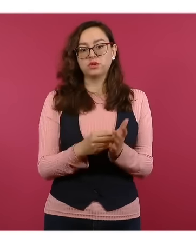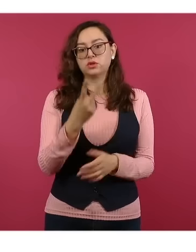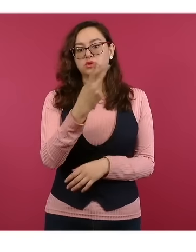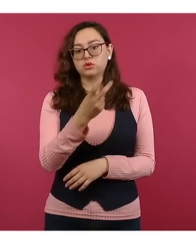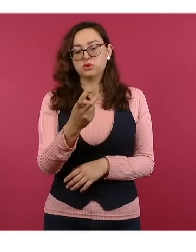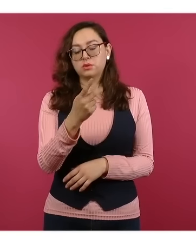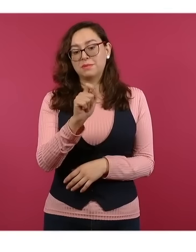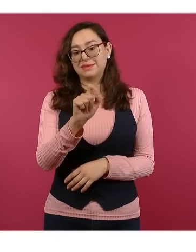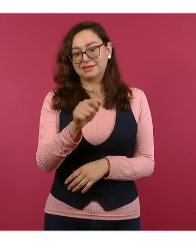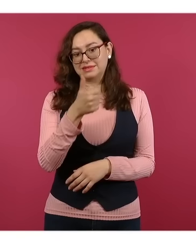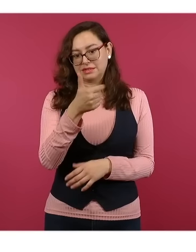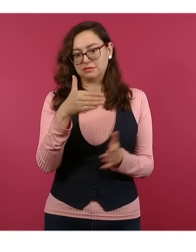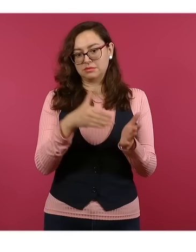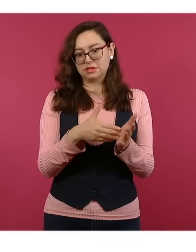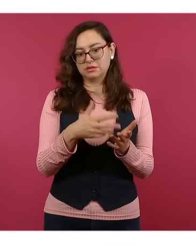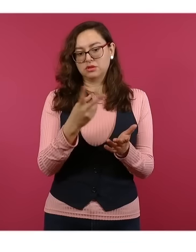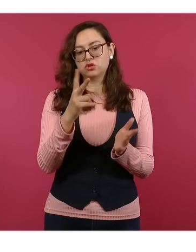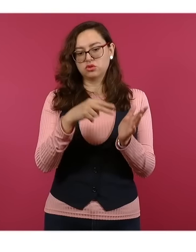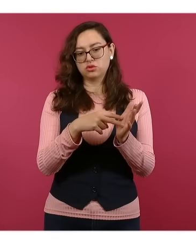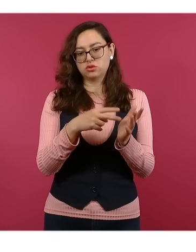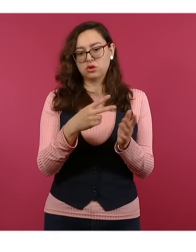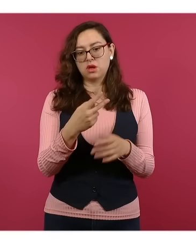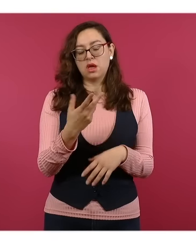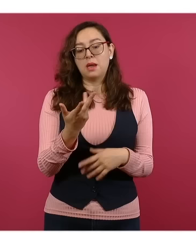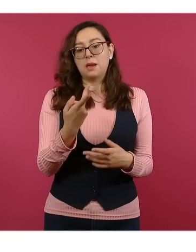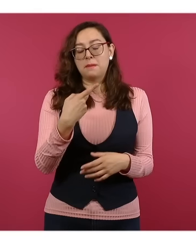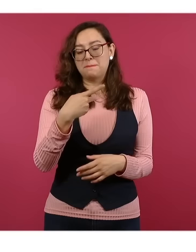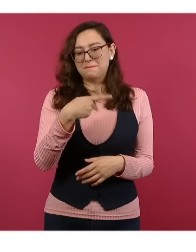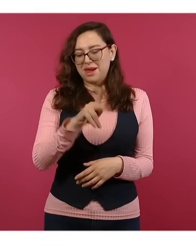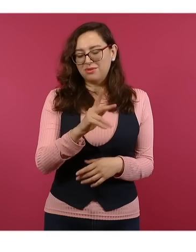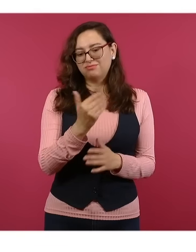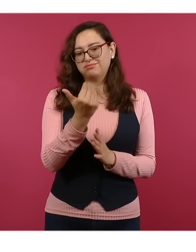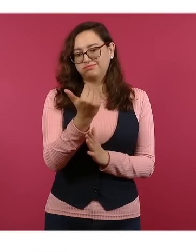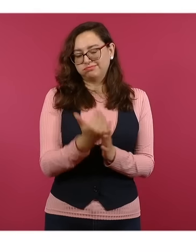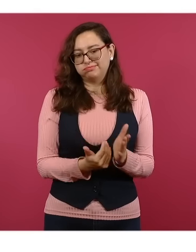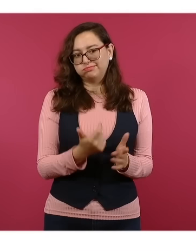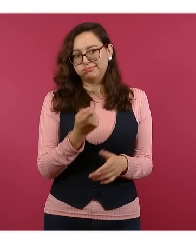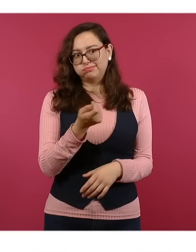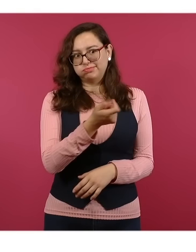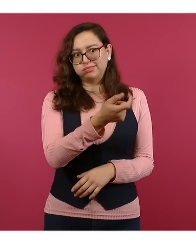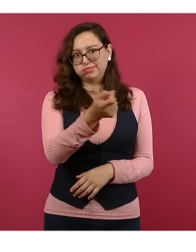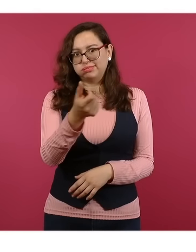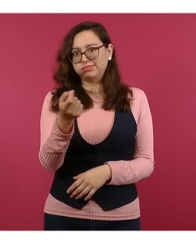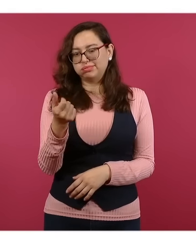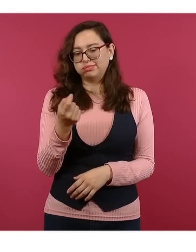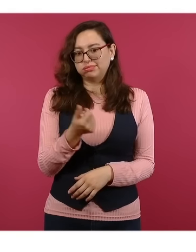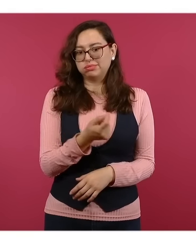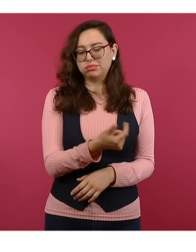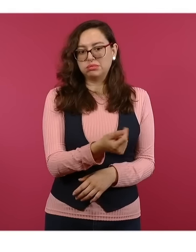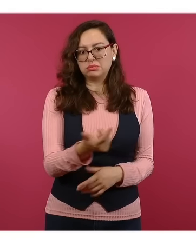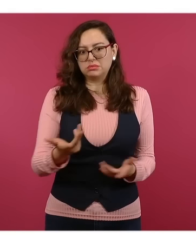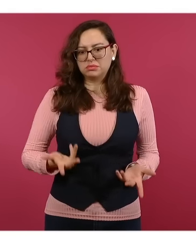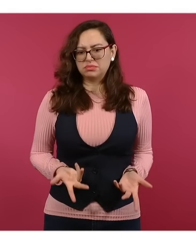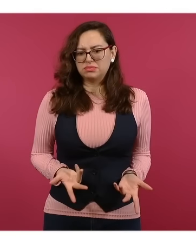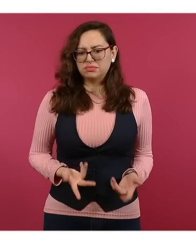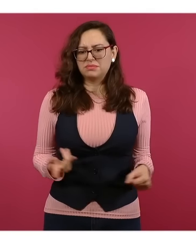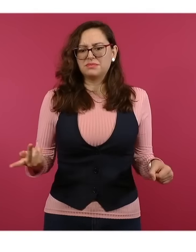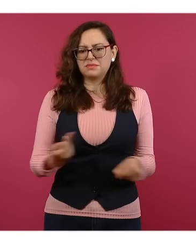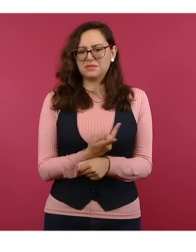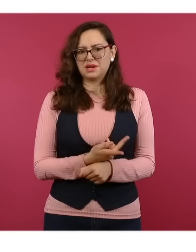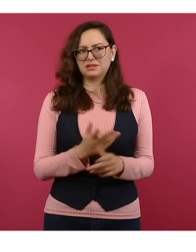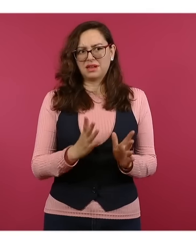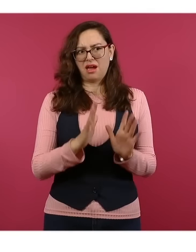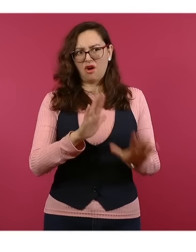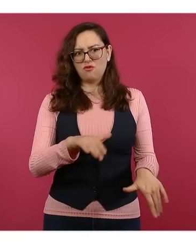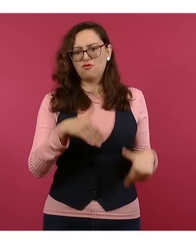para la cantidad de mexicanos que hay en el exterior y por lo tanto el INE, que es el responsable de